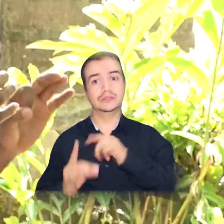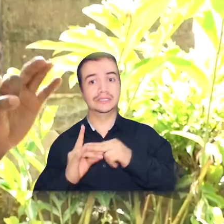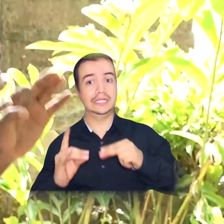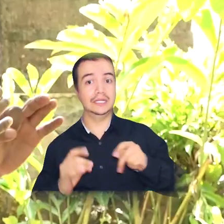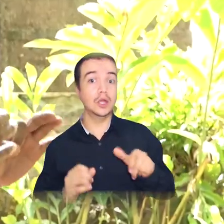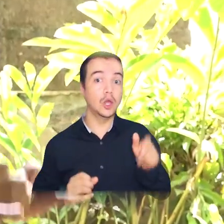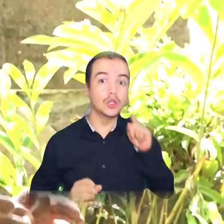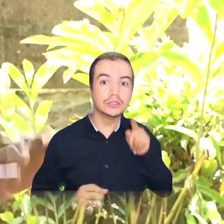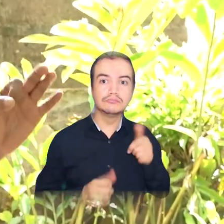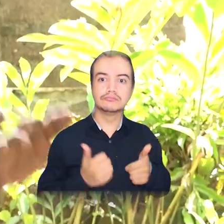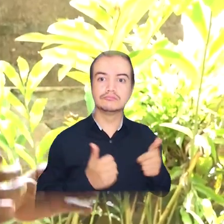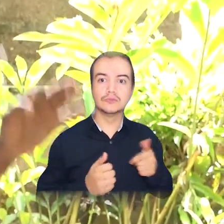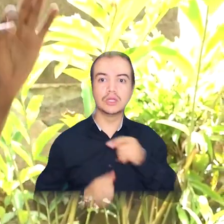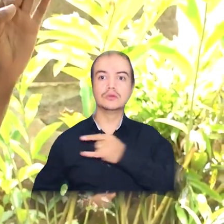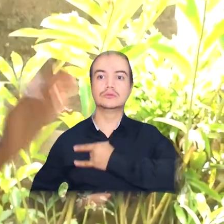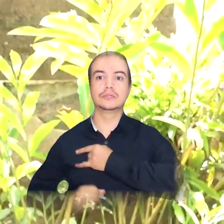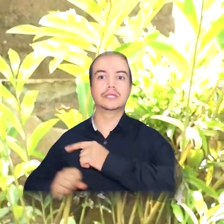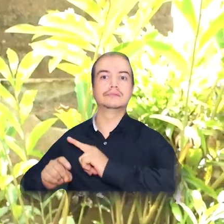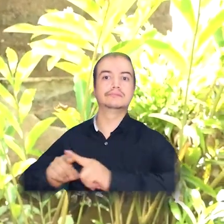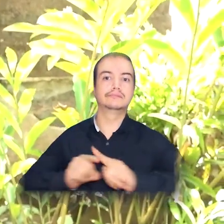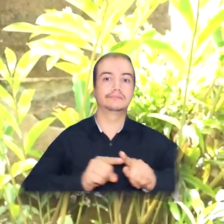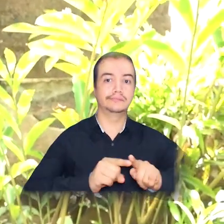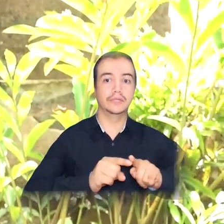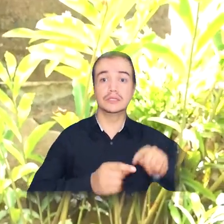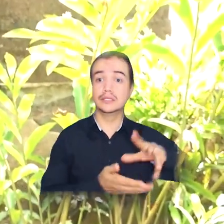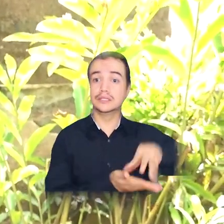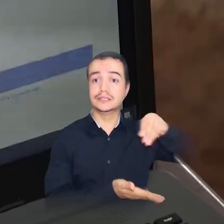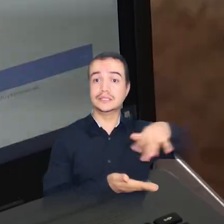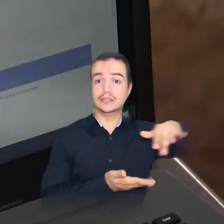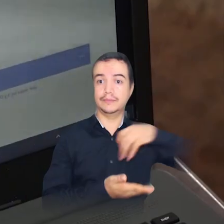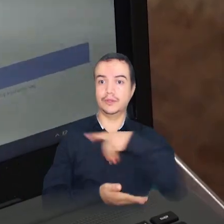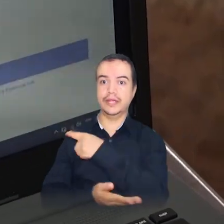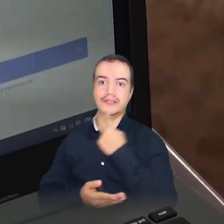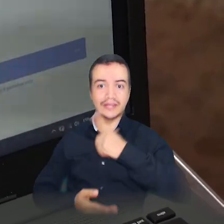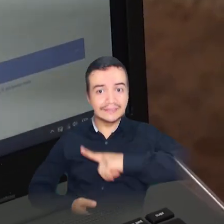Nevada. Una universidad que tiene la voluntad política institucional.